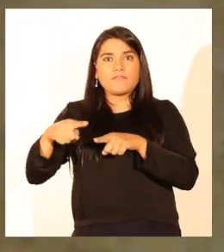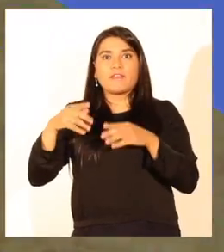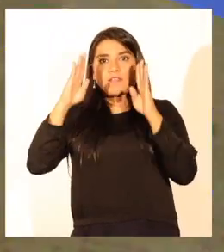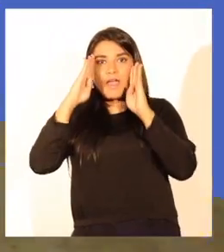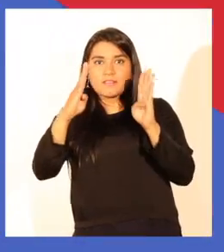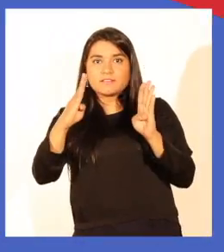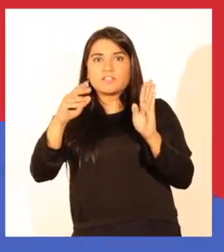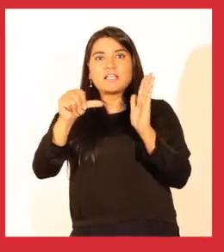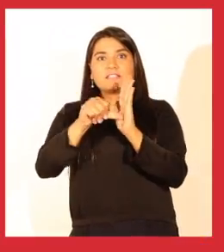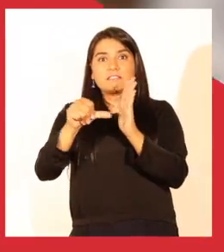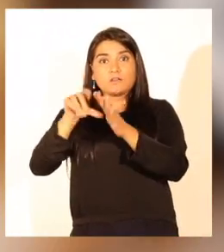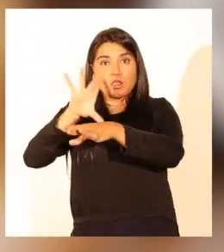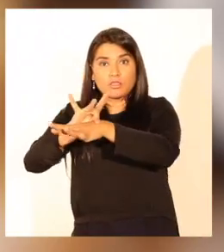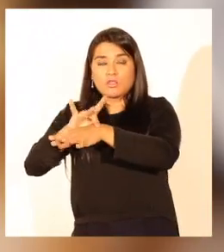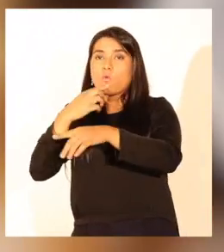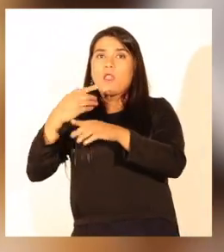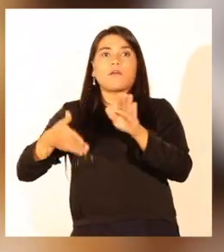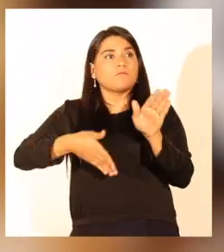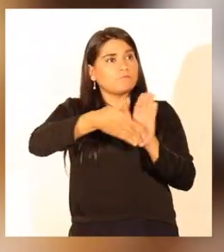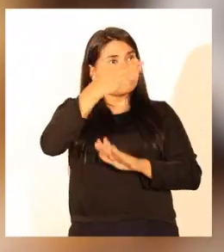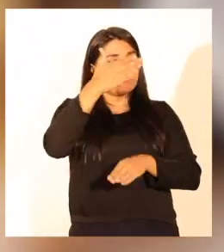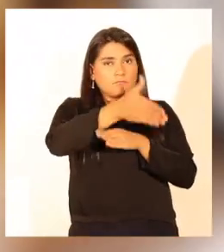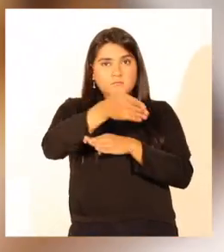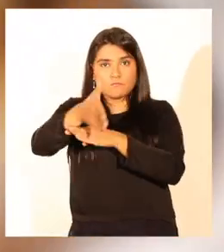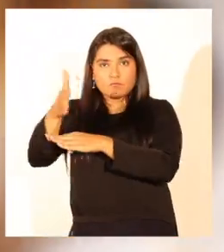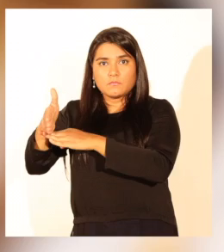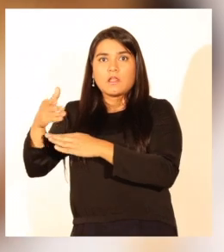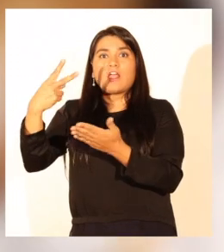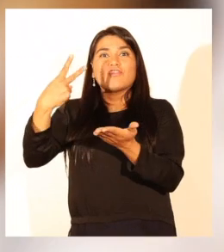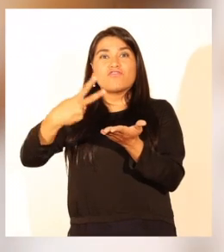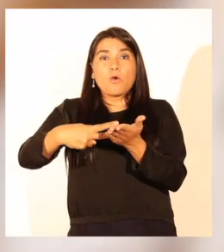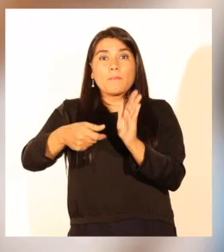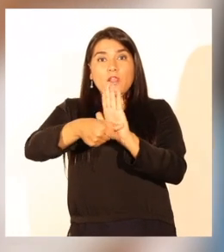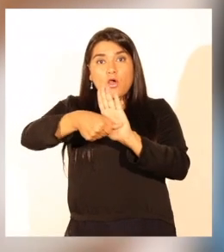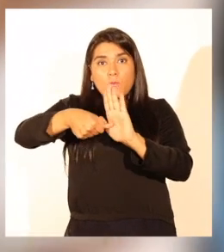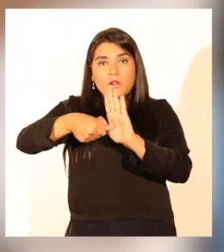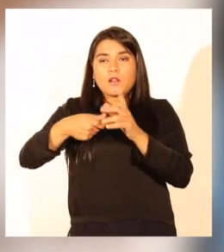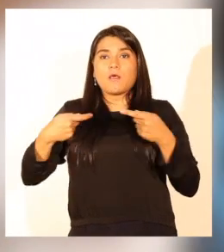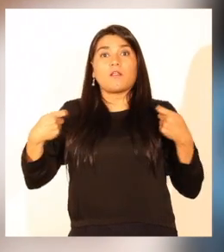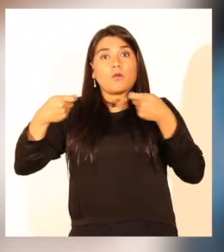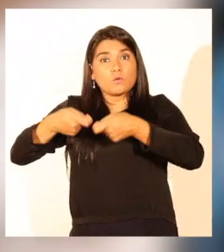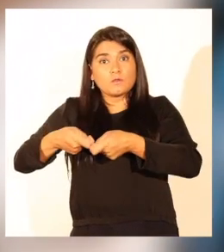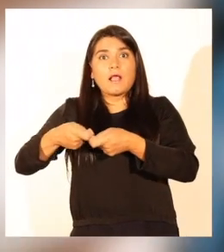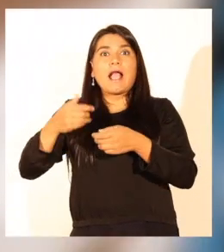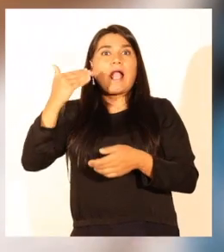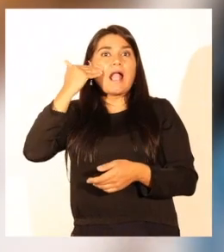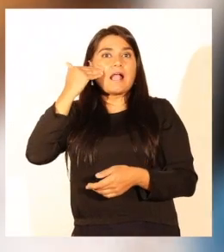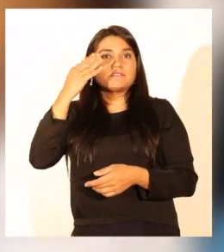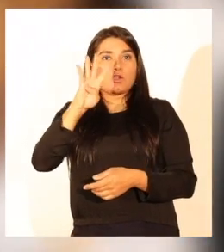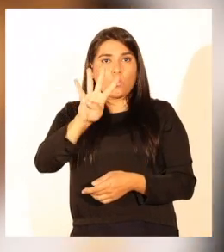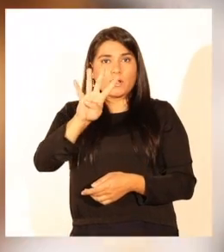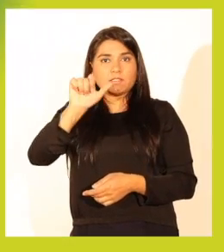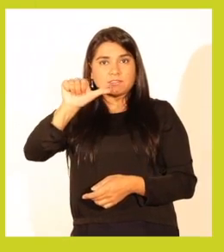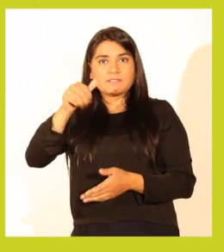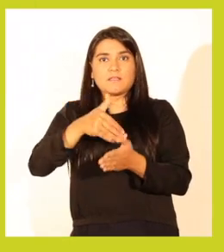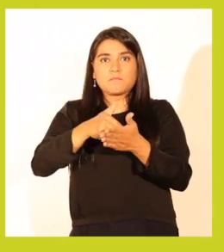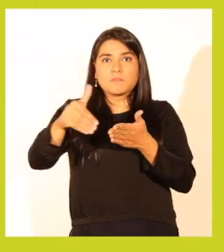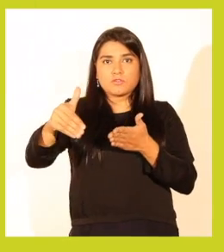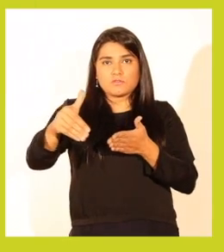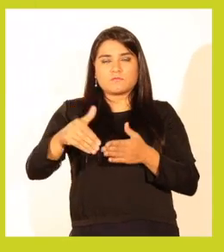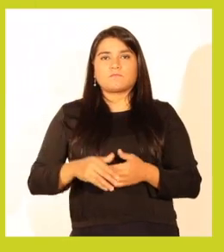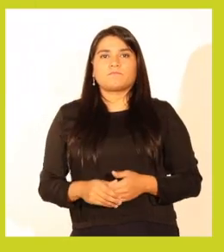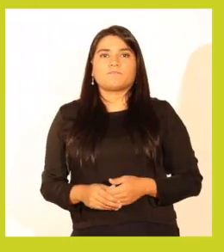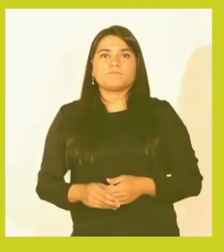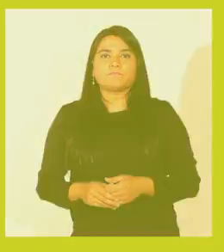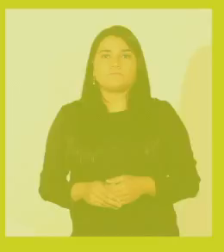centro veterinario como en terreno, con un total de 2.000 esterilizaciones y un costo que alcanzó casi los 46 millones de